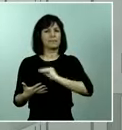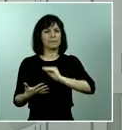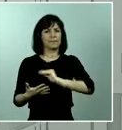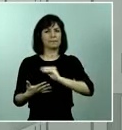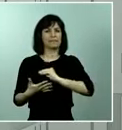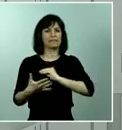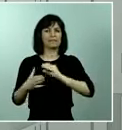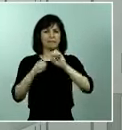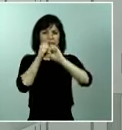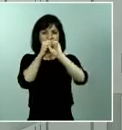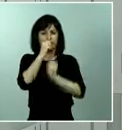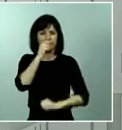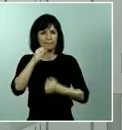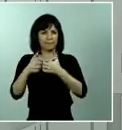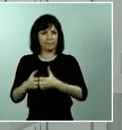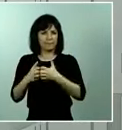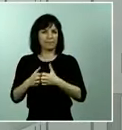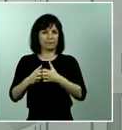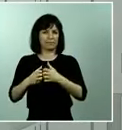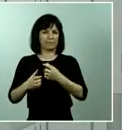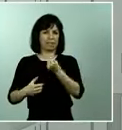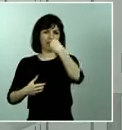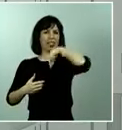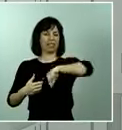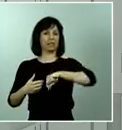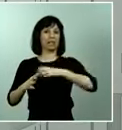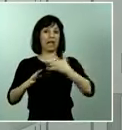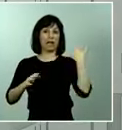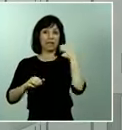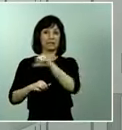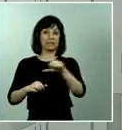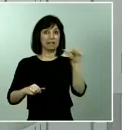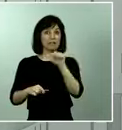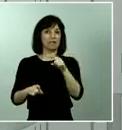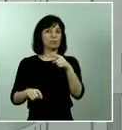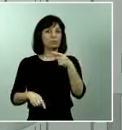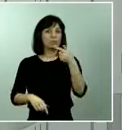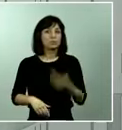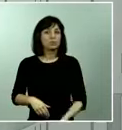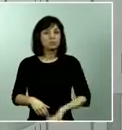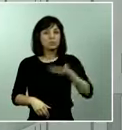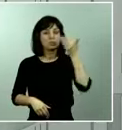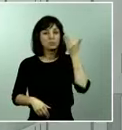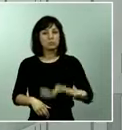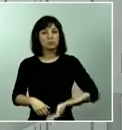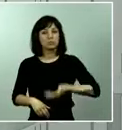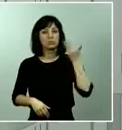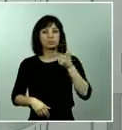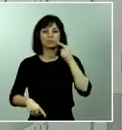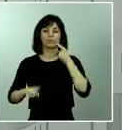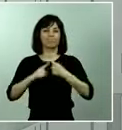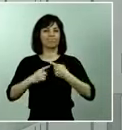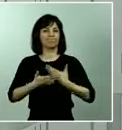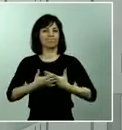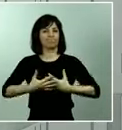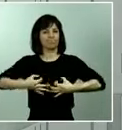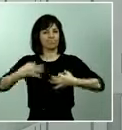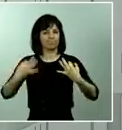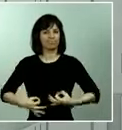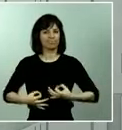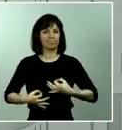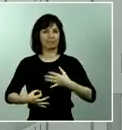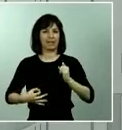mecánica invasiva, que hace unas semanas era un elemento muy importante para asegurar la disponibilidad de camas de